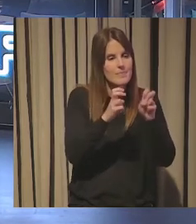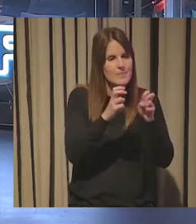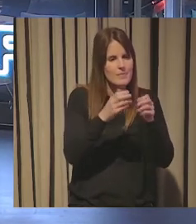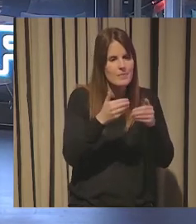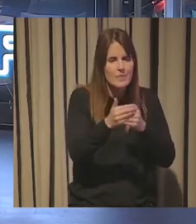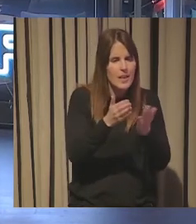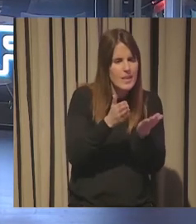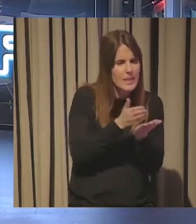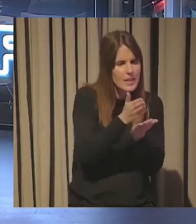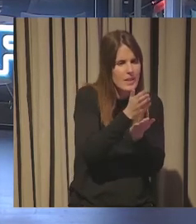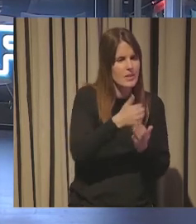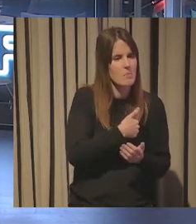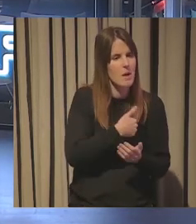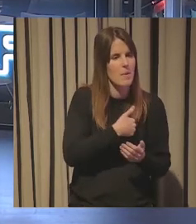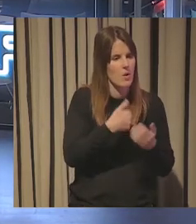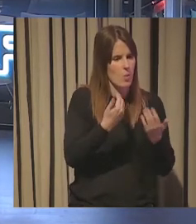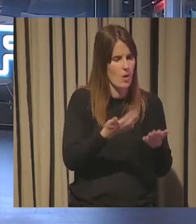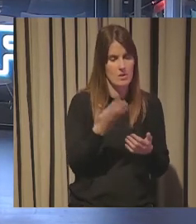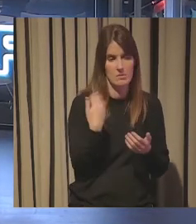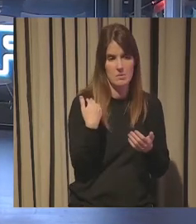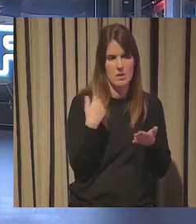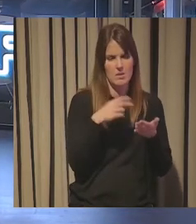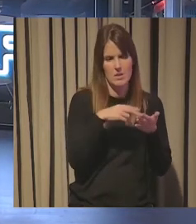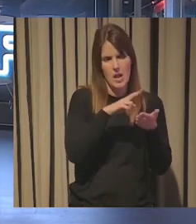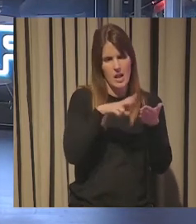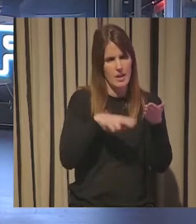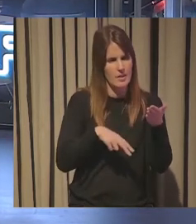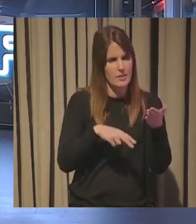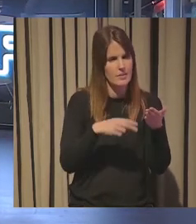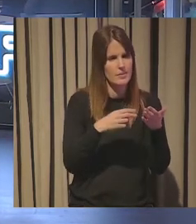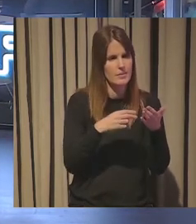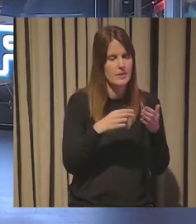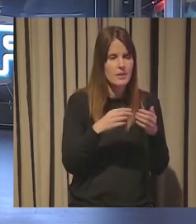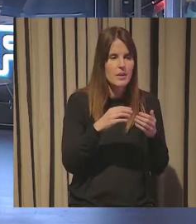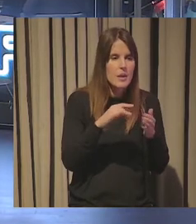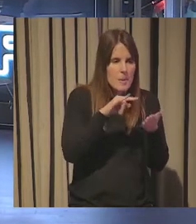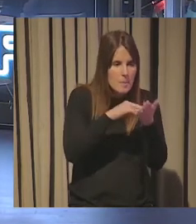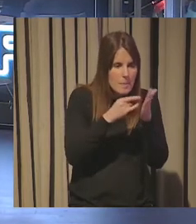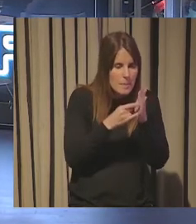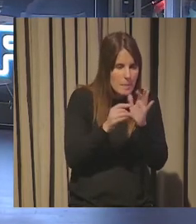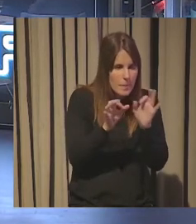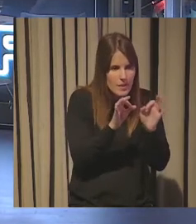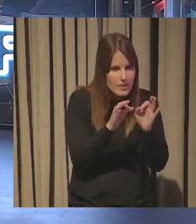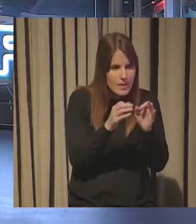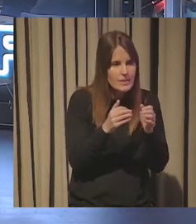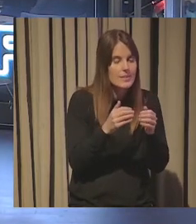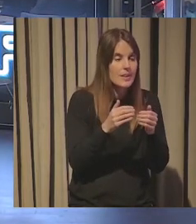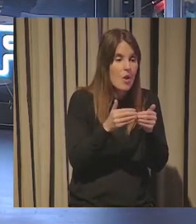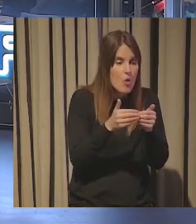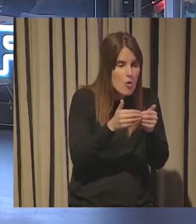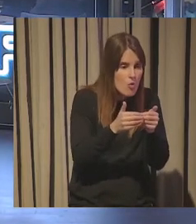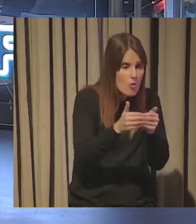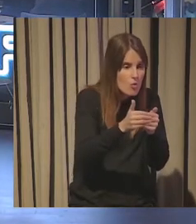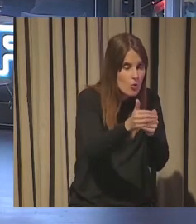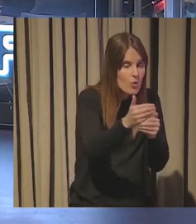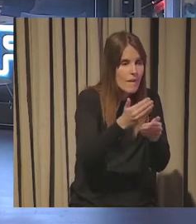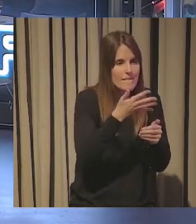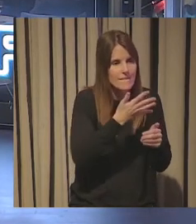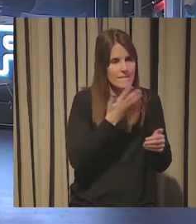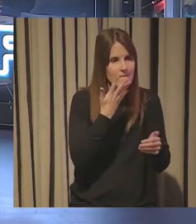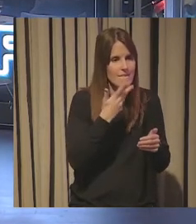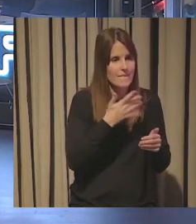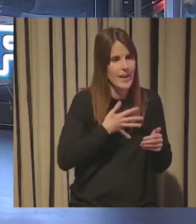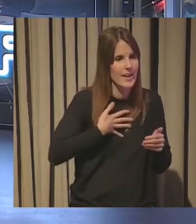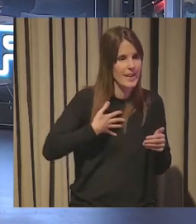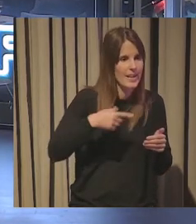tendencias y yo creo que el otro día leía, planificar es traer el futuro al presente para llegar a ese futuro que quiero. Y me gustaría,